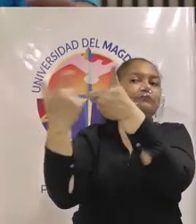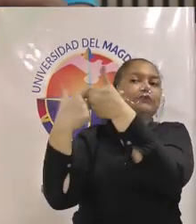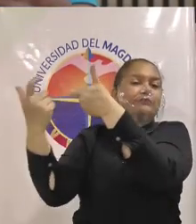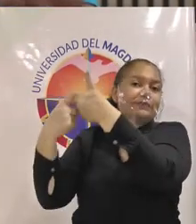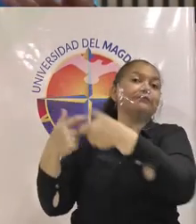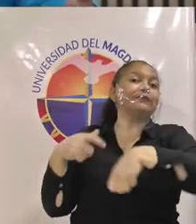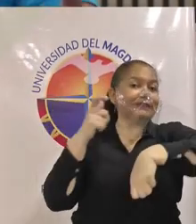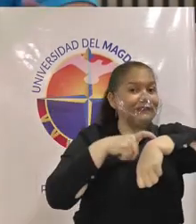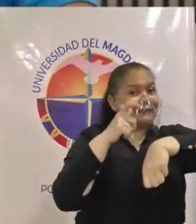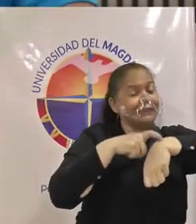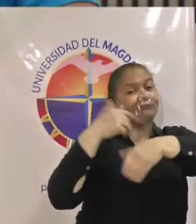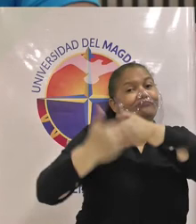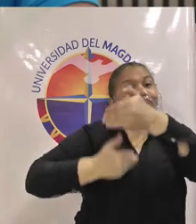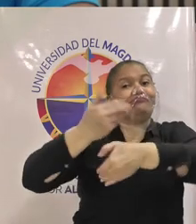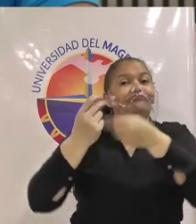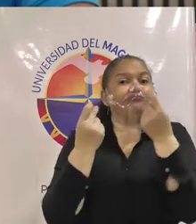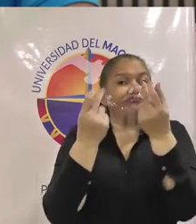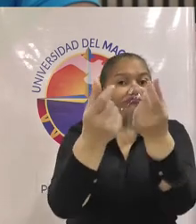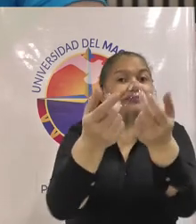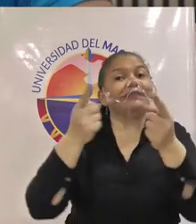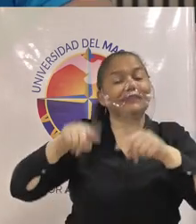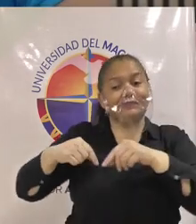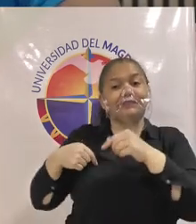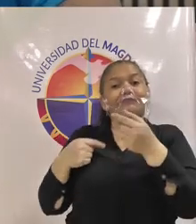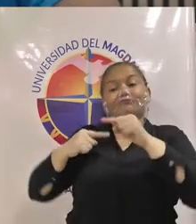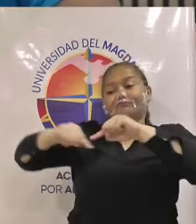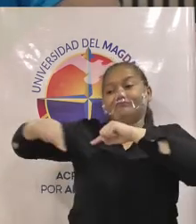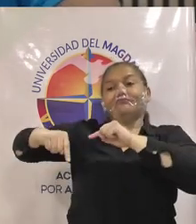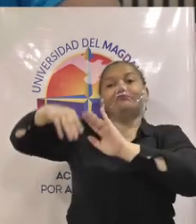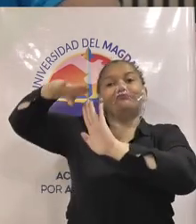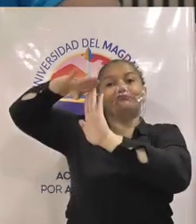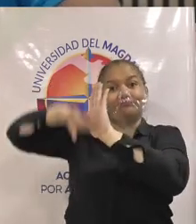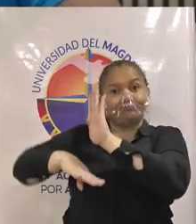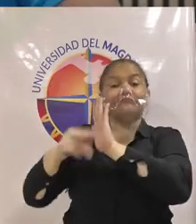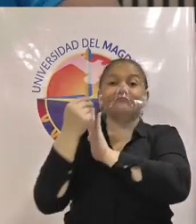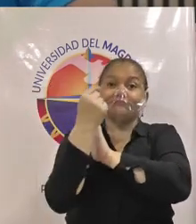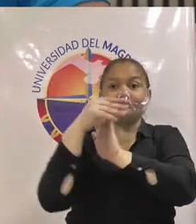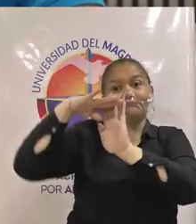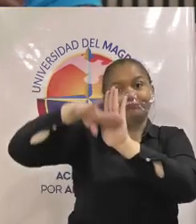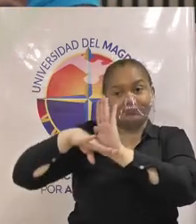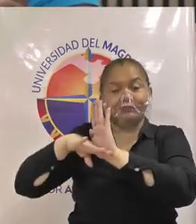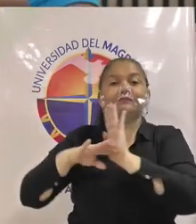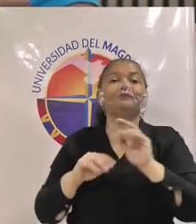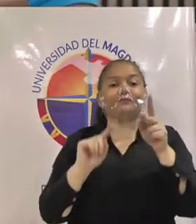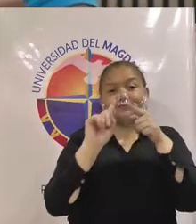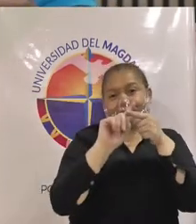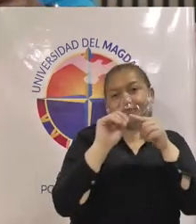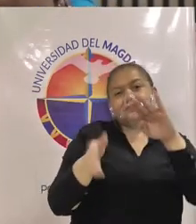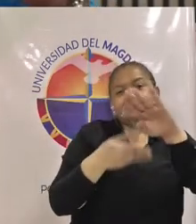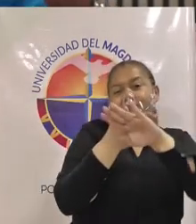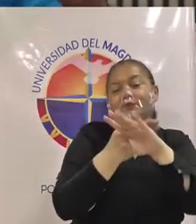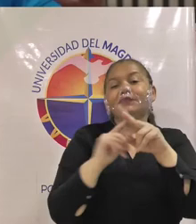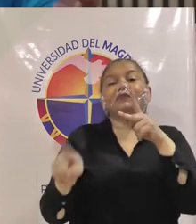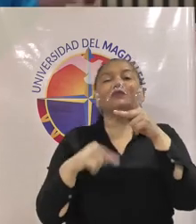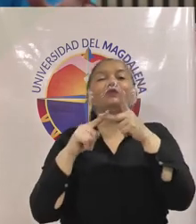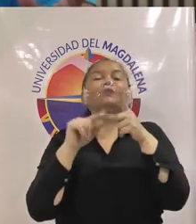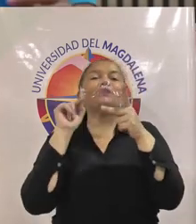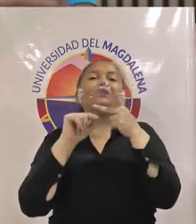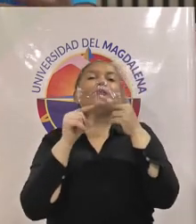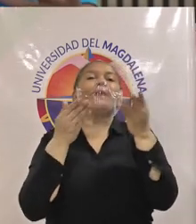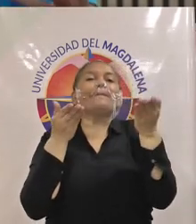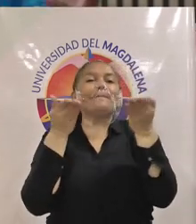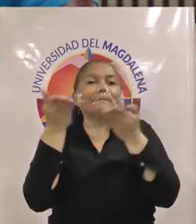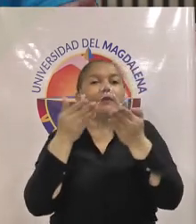así ahorrarnos también gastos operativos administrativos y como segundo claramente proponemos la venta de servicios